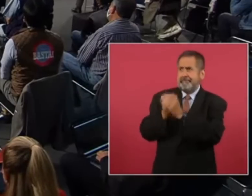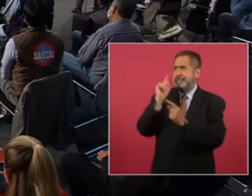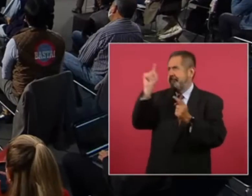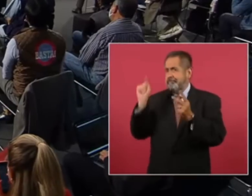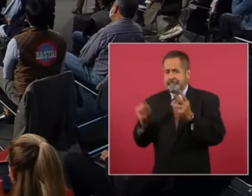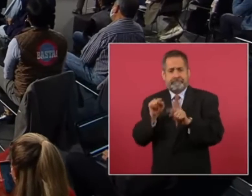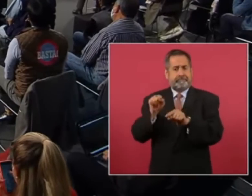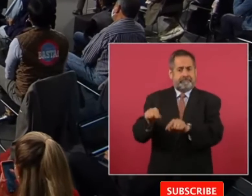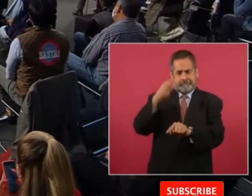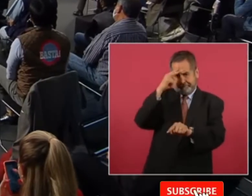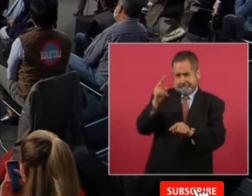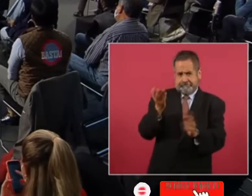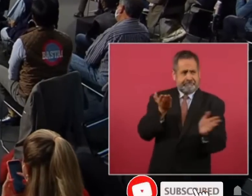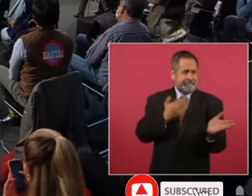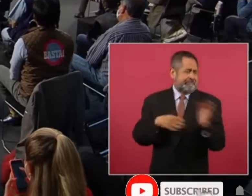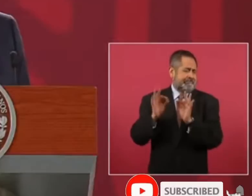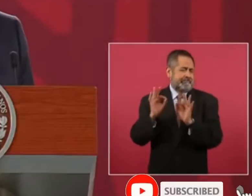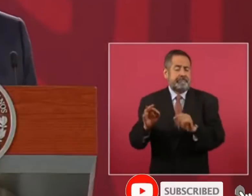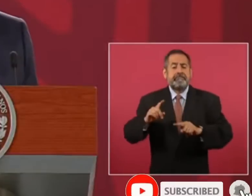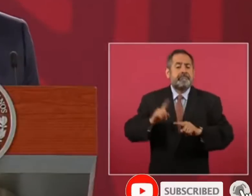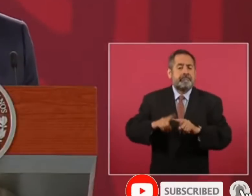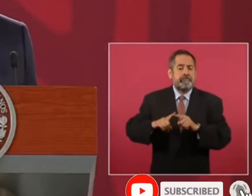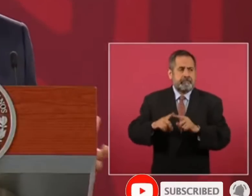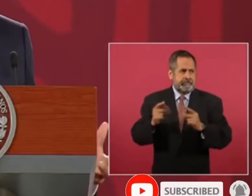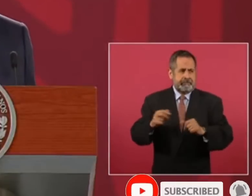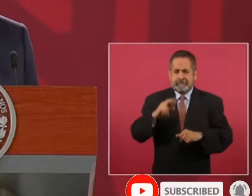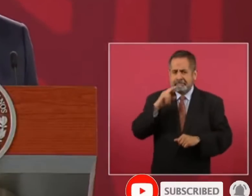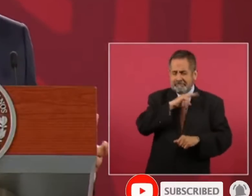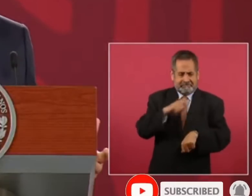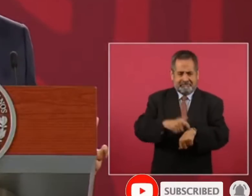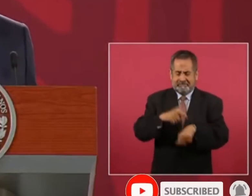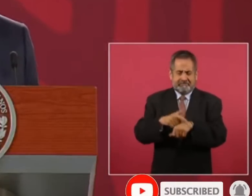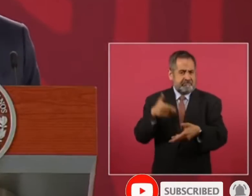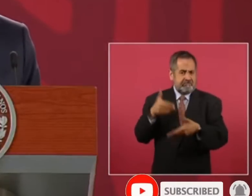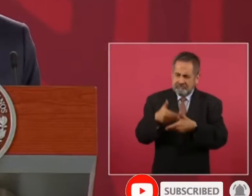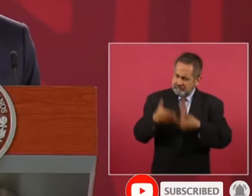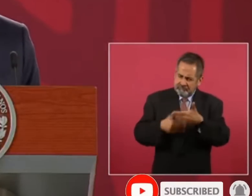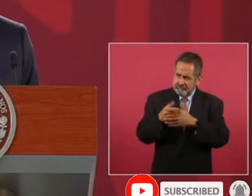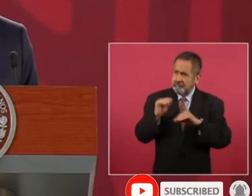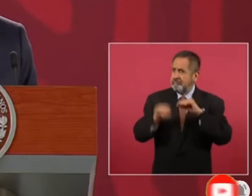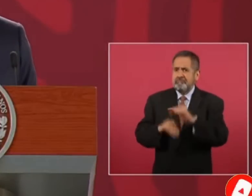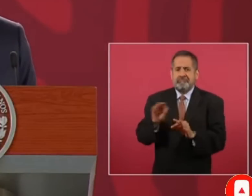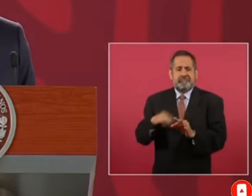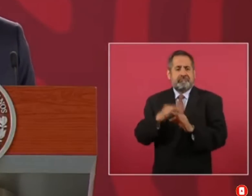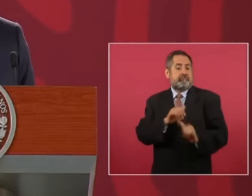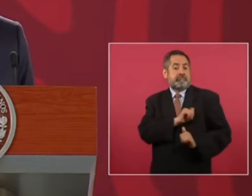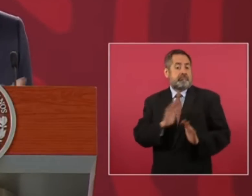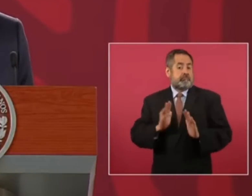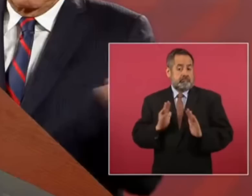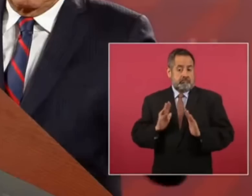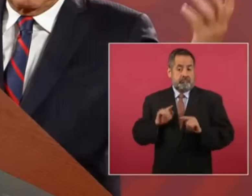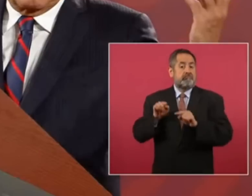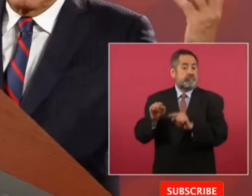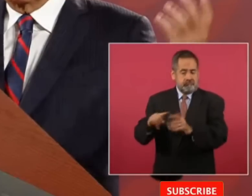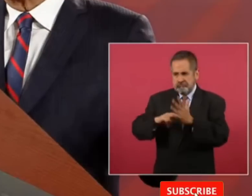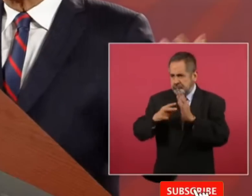que lo hicieron en tiempo récord los ingenieros militares que nos